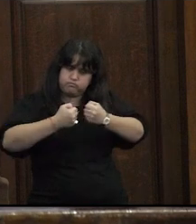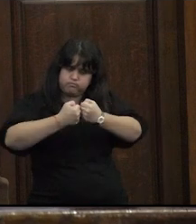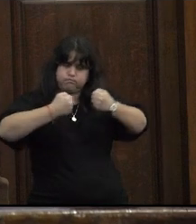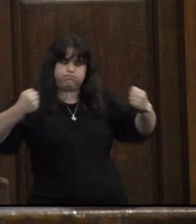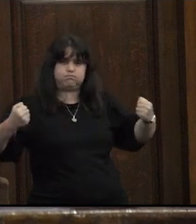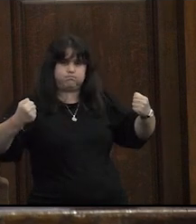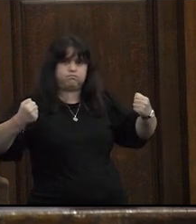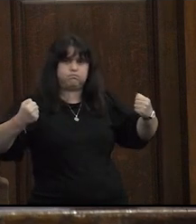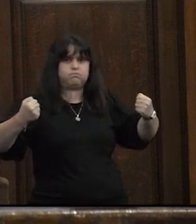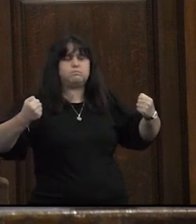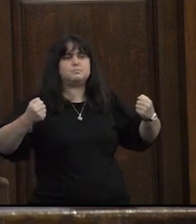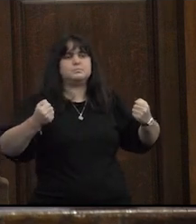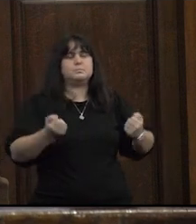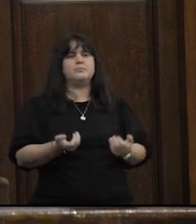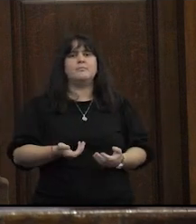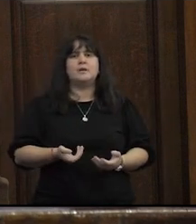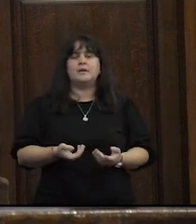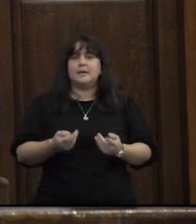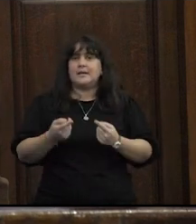extendidas